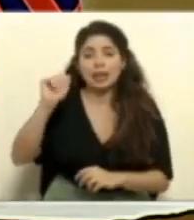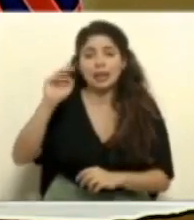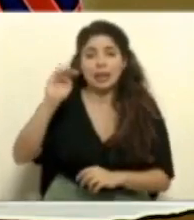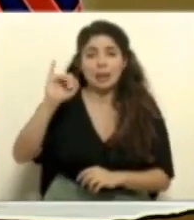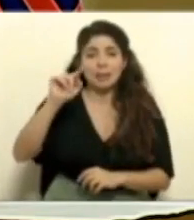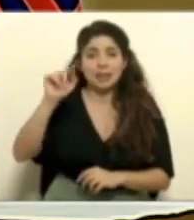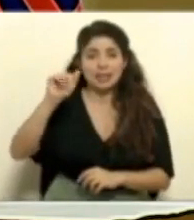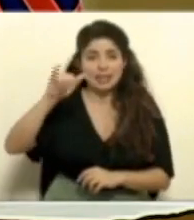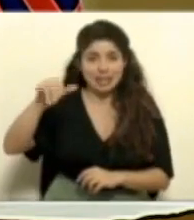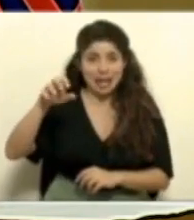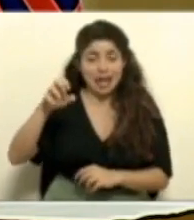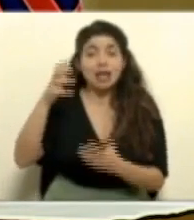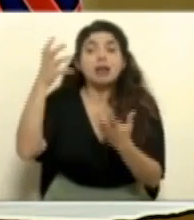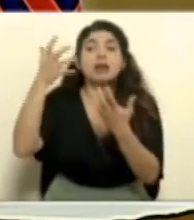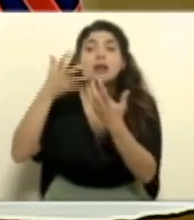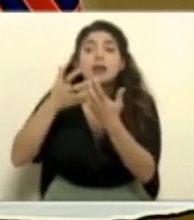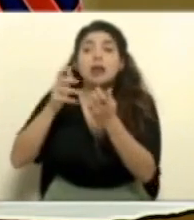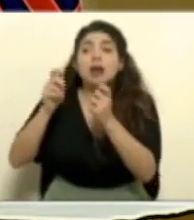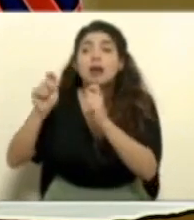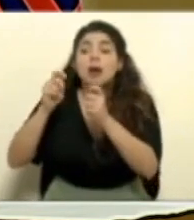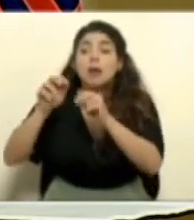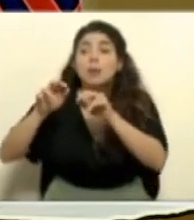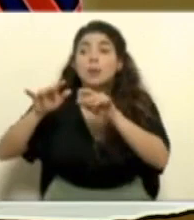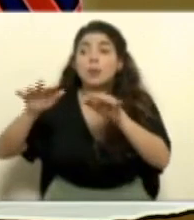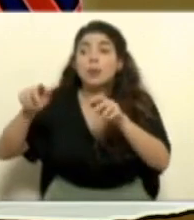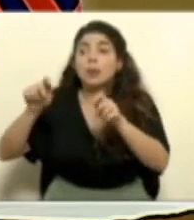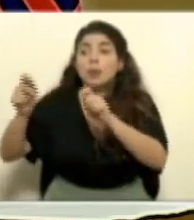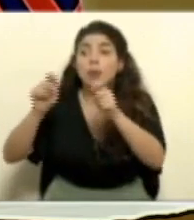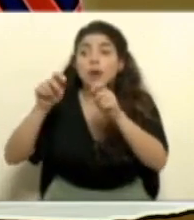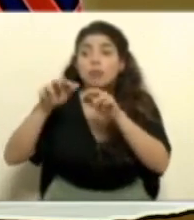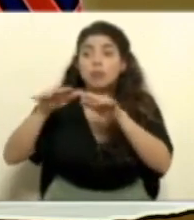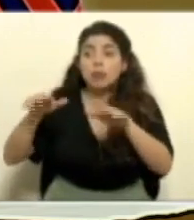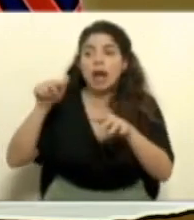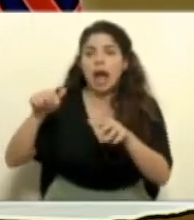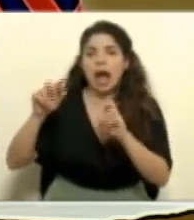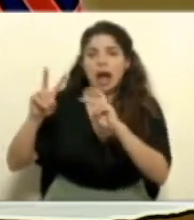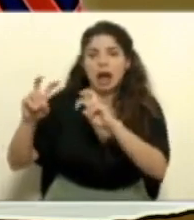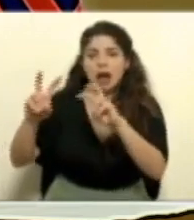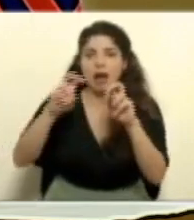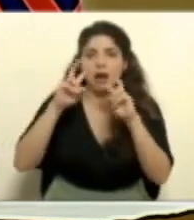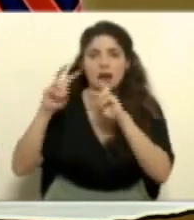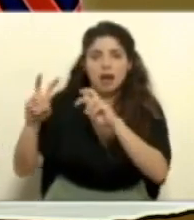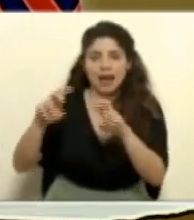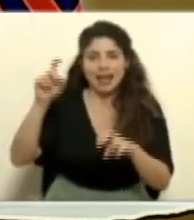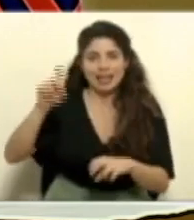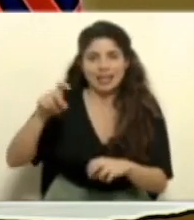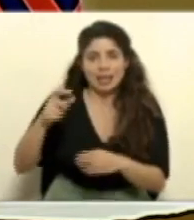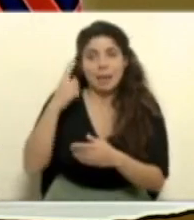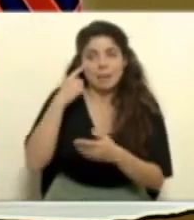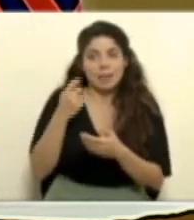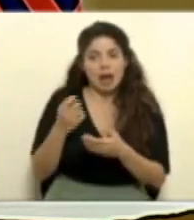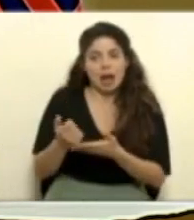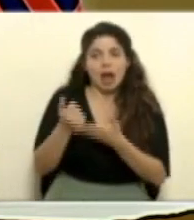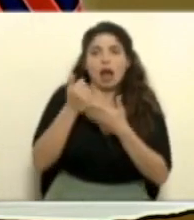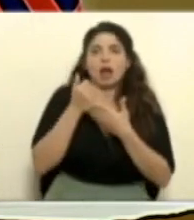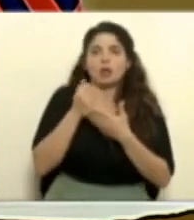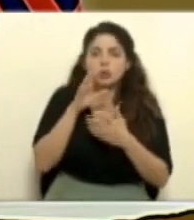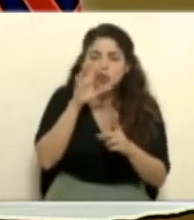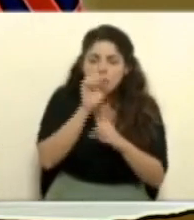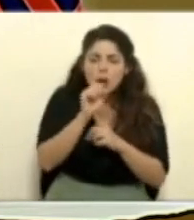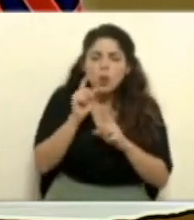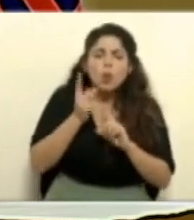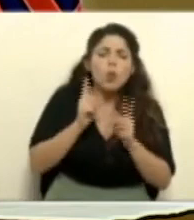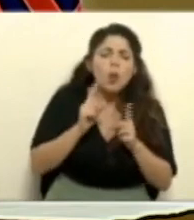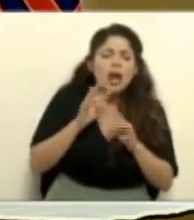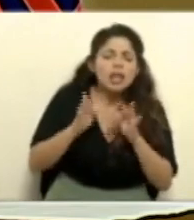conforme a lo que va circulando y así poder hacer un mejor uso de los recursos para llevar a la secuenciación y a una vigilancia